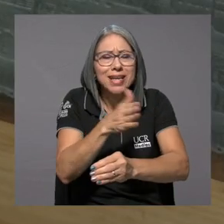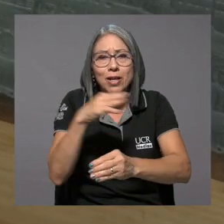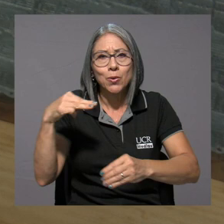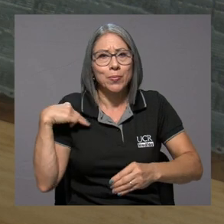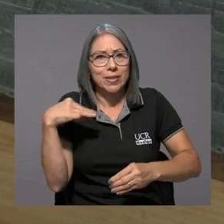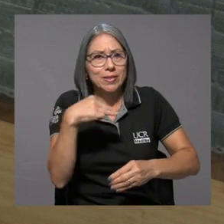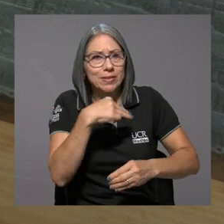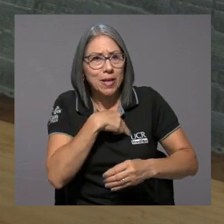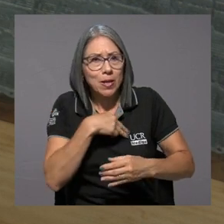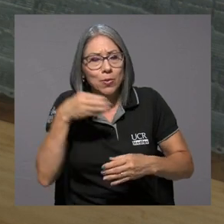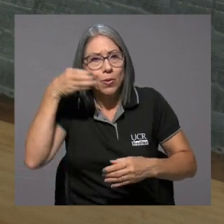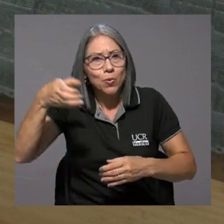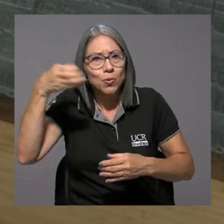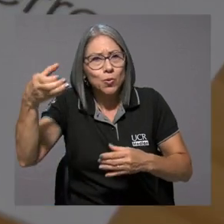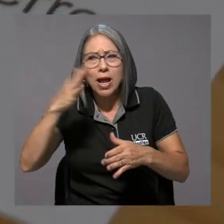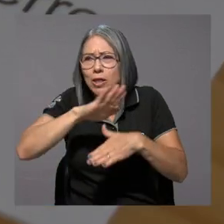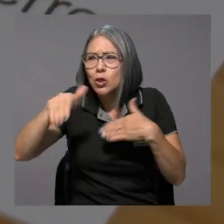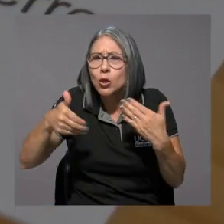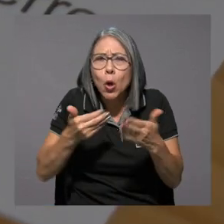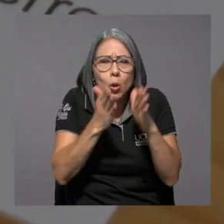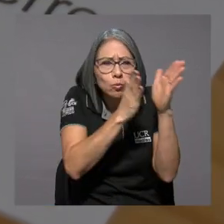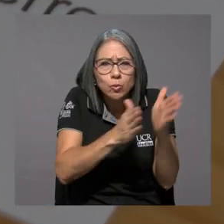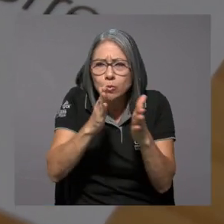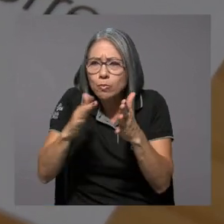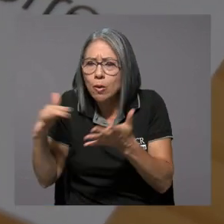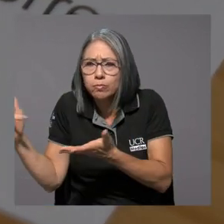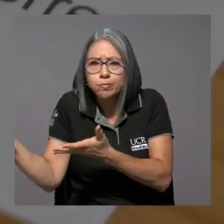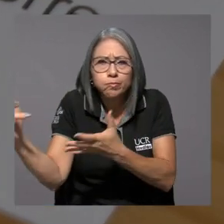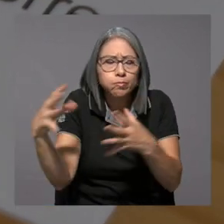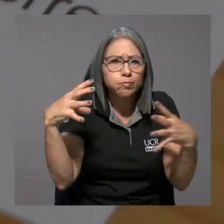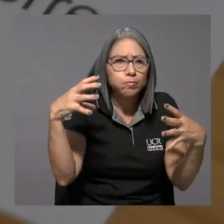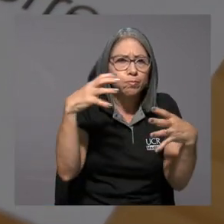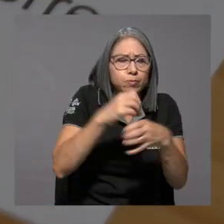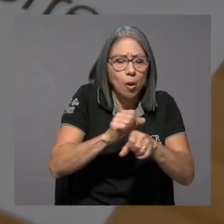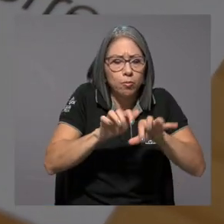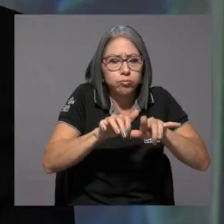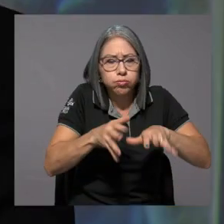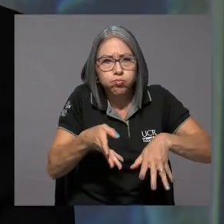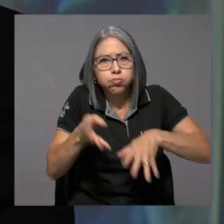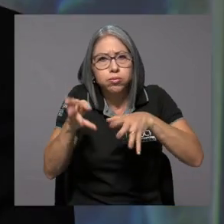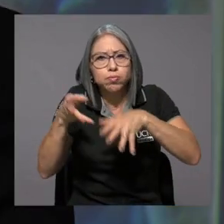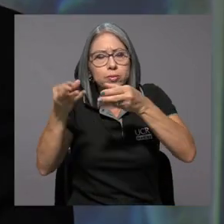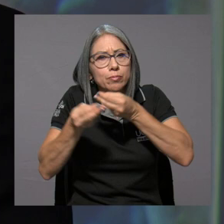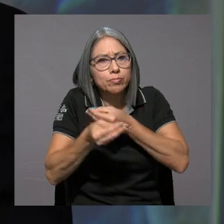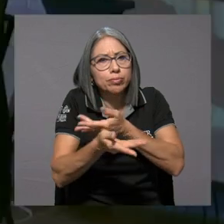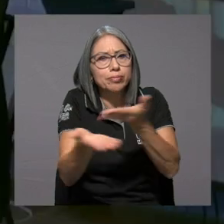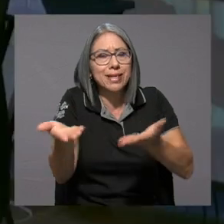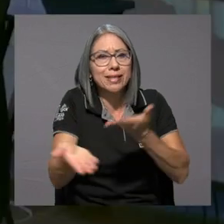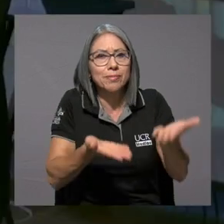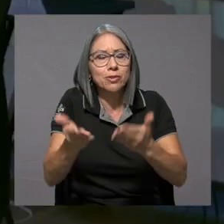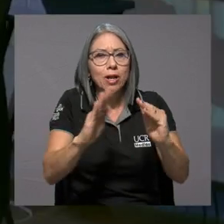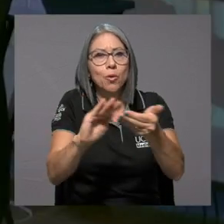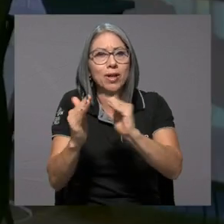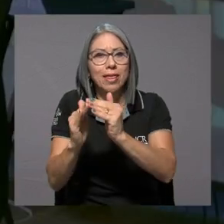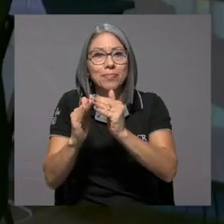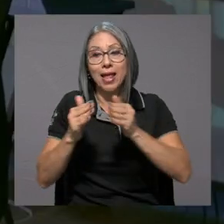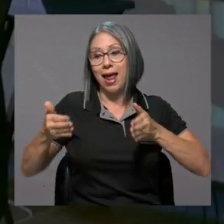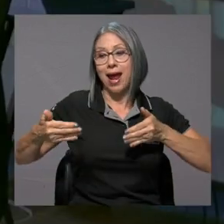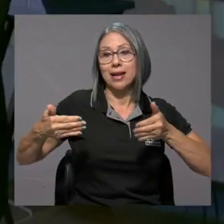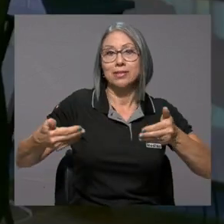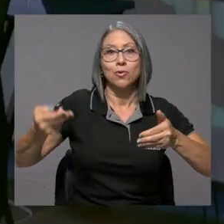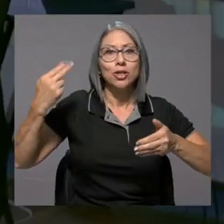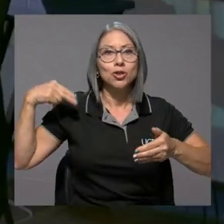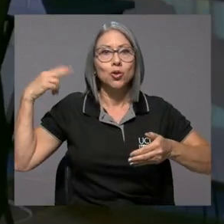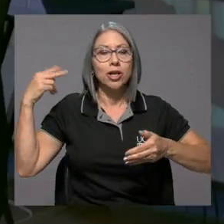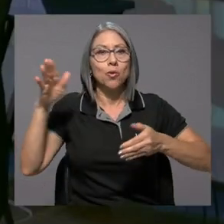recopiladas, sistematizadas, digitalizadas y puestas en servicio a la comunidad. El Archivo Histórico Musical